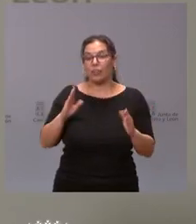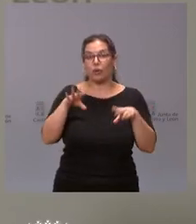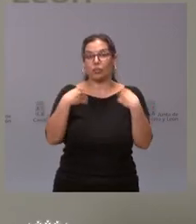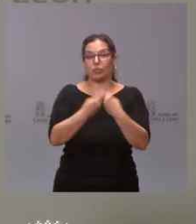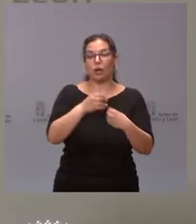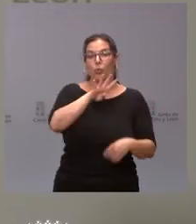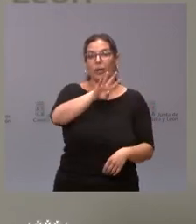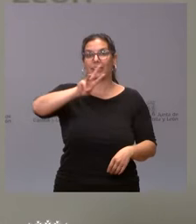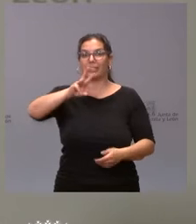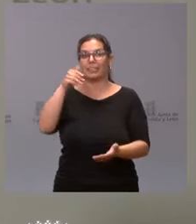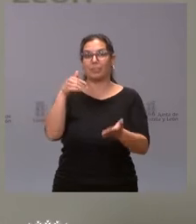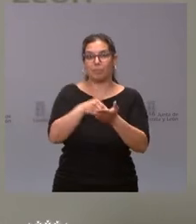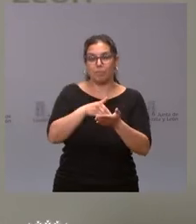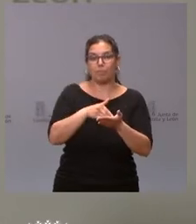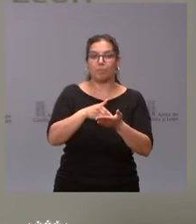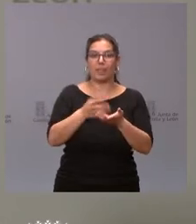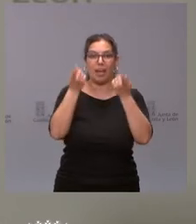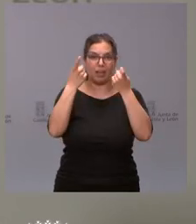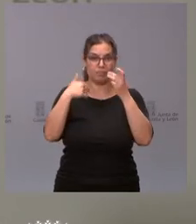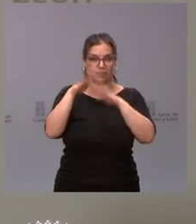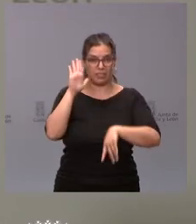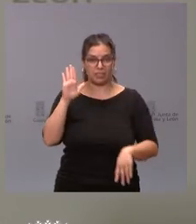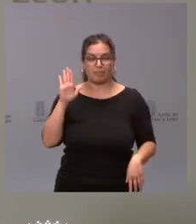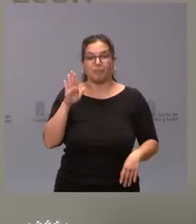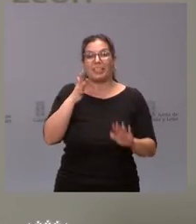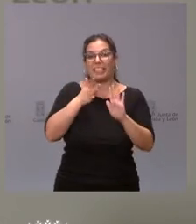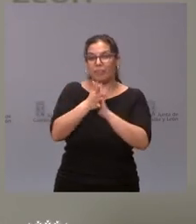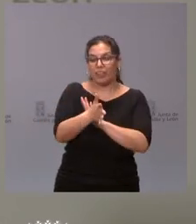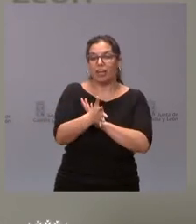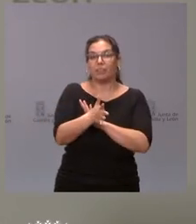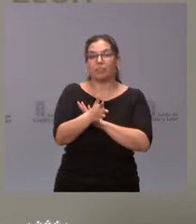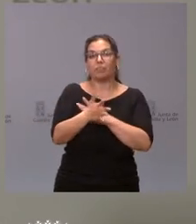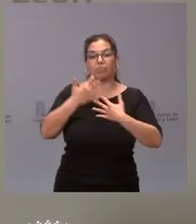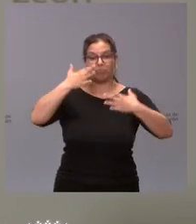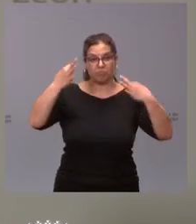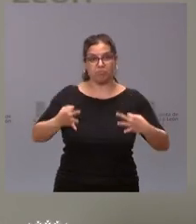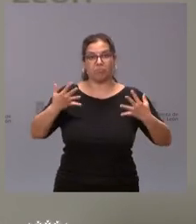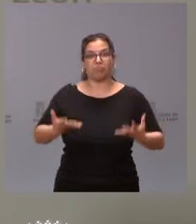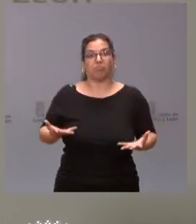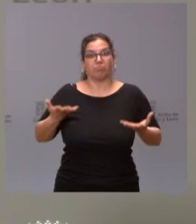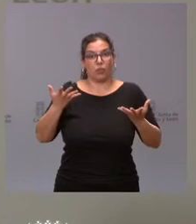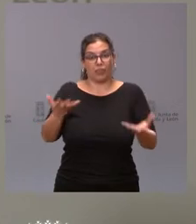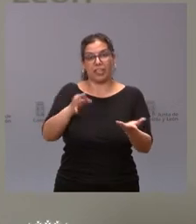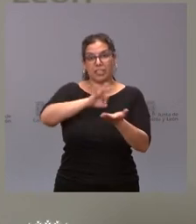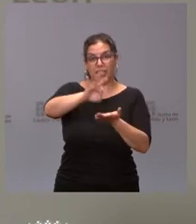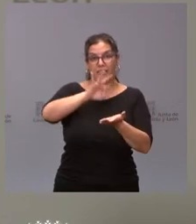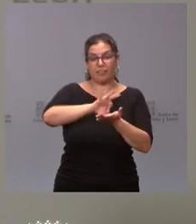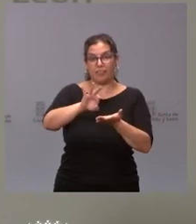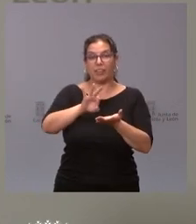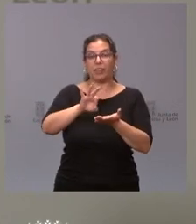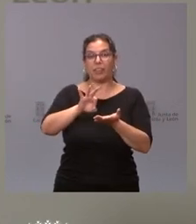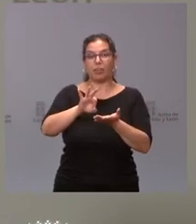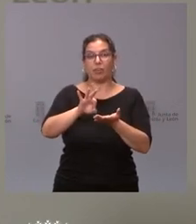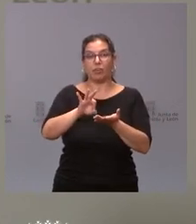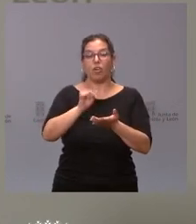43.000 escolares. Estamos hablando de garantizar la prestación del servicio educativo, no solamente